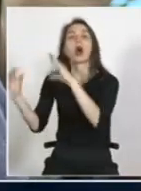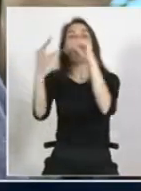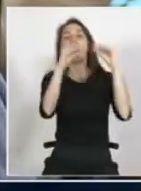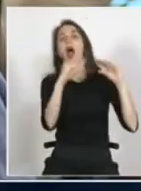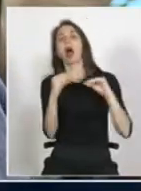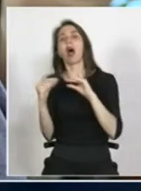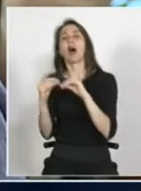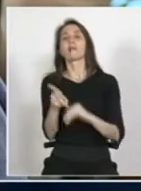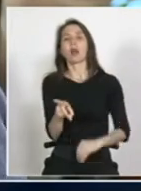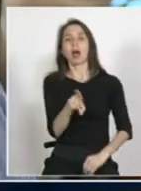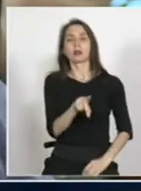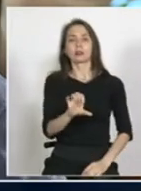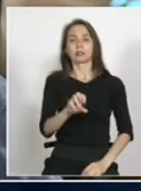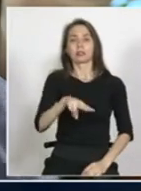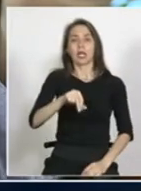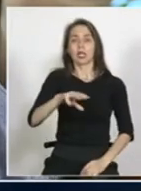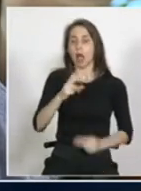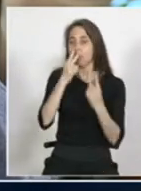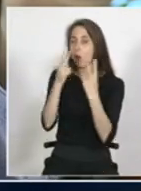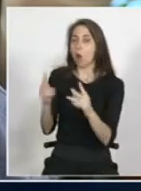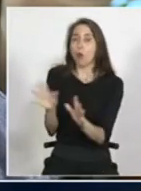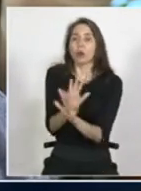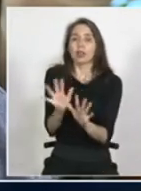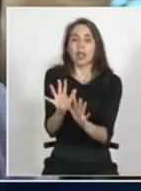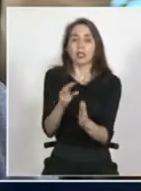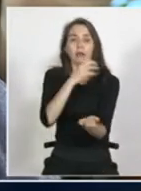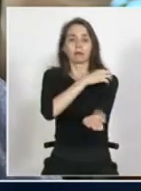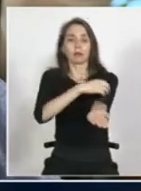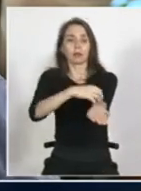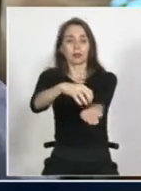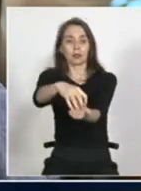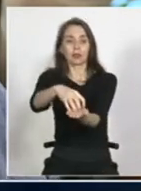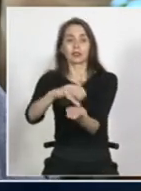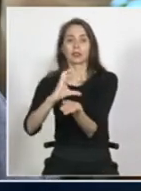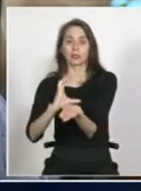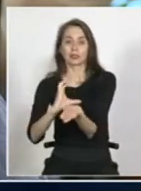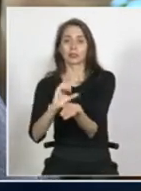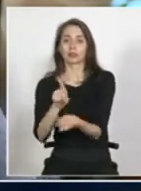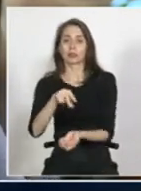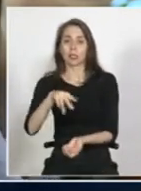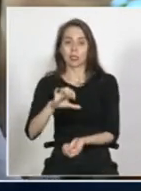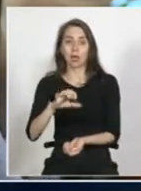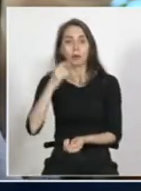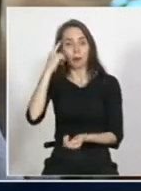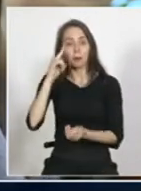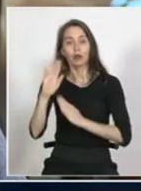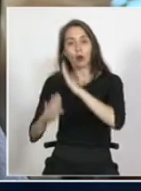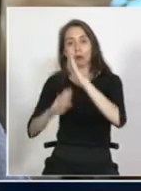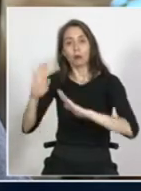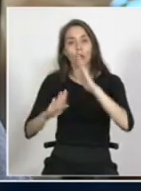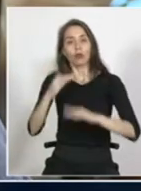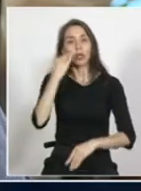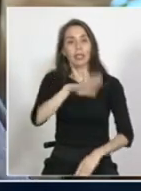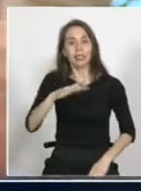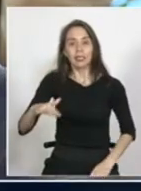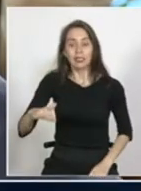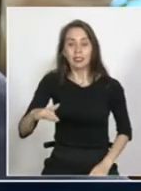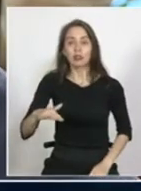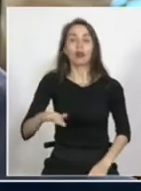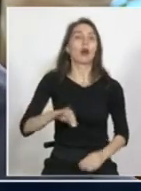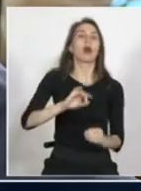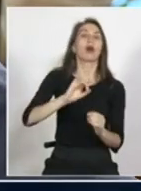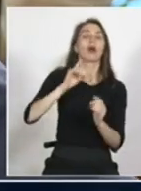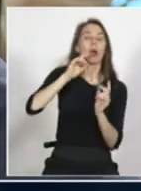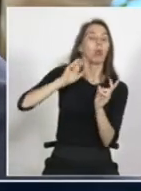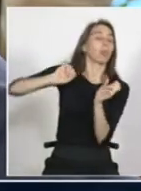terrible lo que pasa en todo el país con los centros del cenabe, pero finalmente con la protección de la infancia, vamos a estar haciendo vista gorda